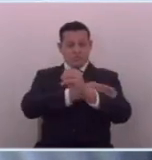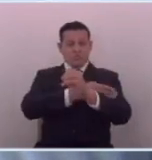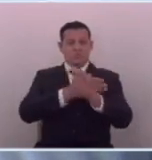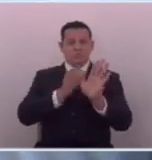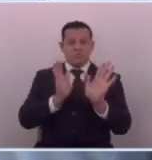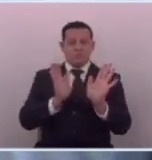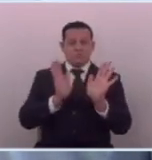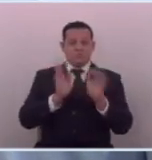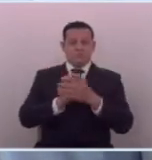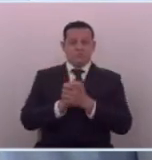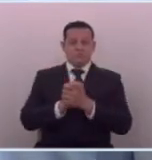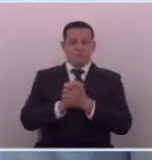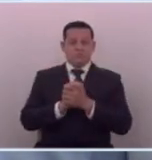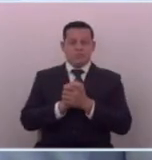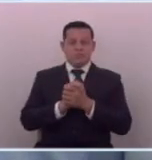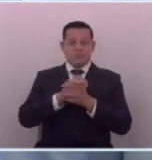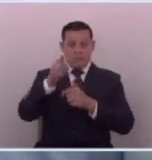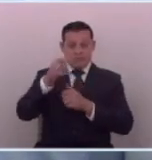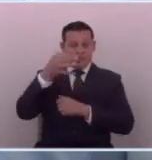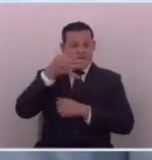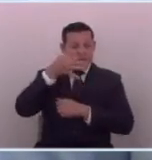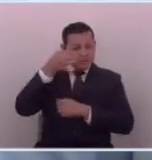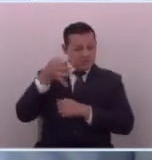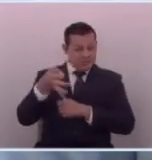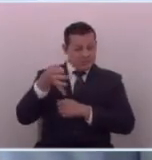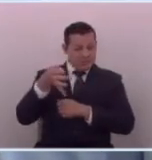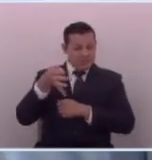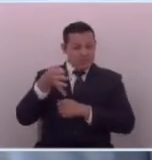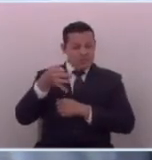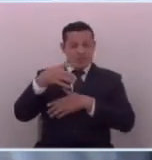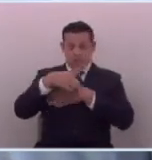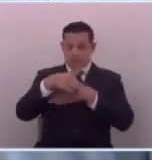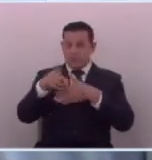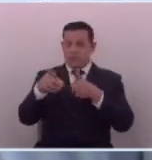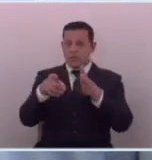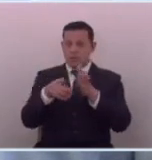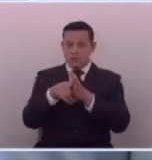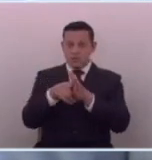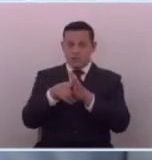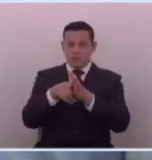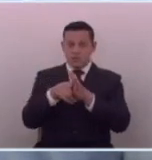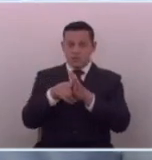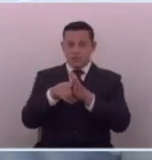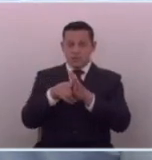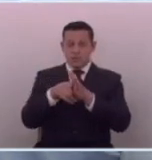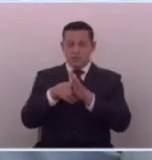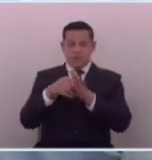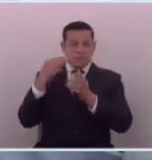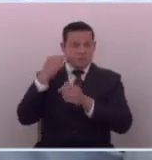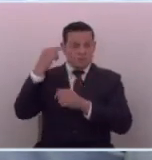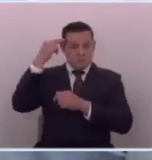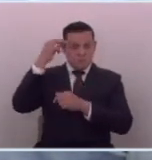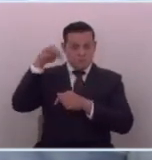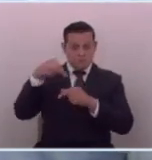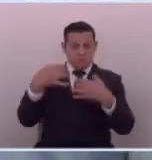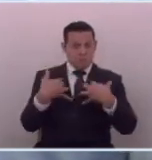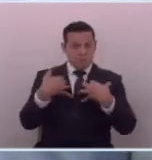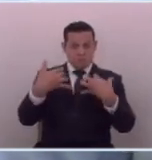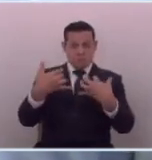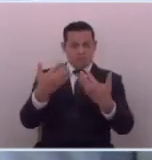ah bueno pero entonces si eso fuera así colegas se quedarían sin mayoría en este pleno